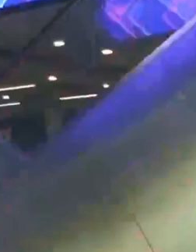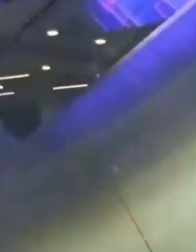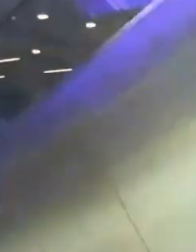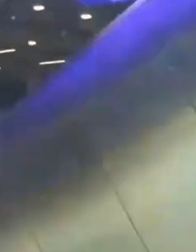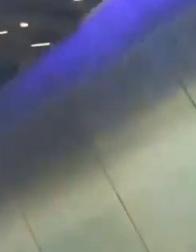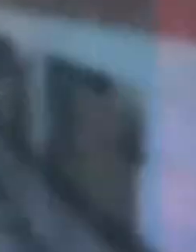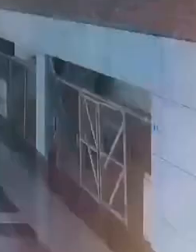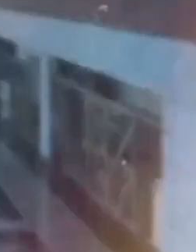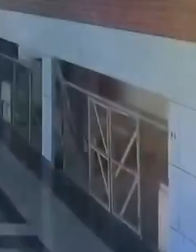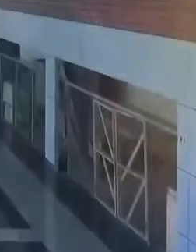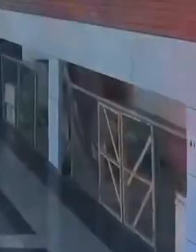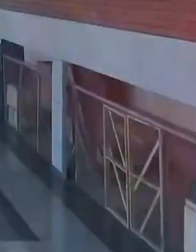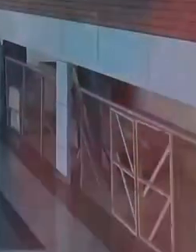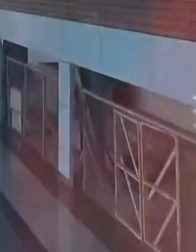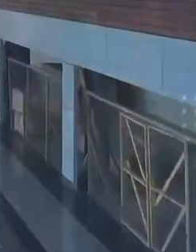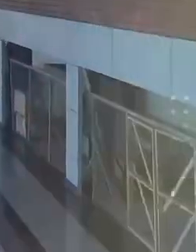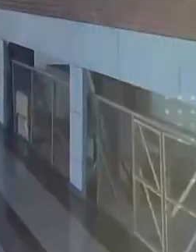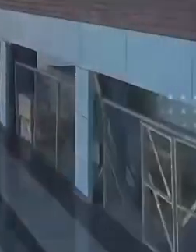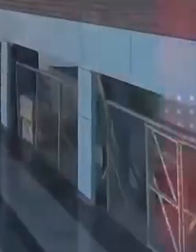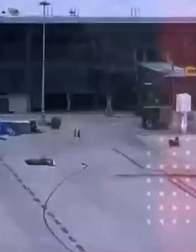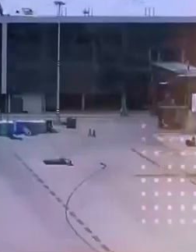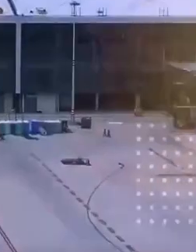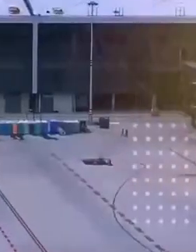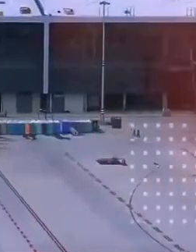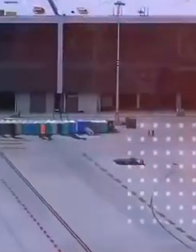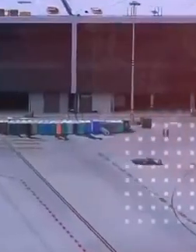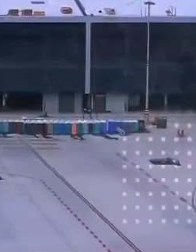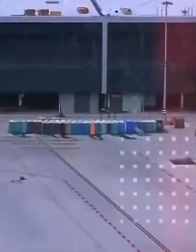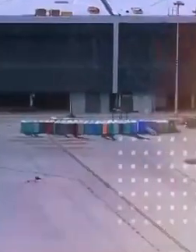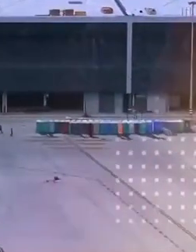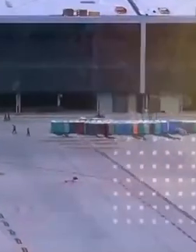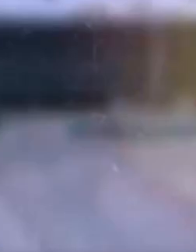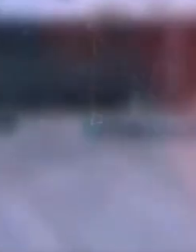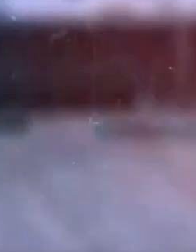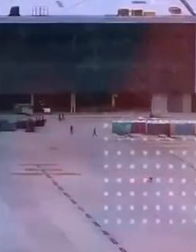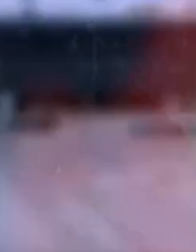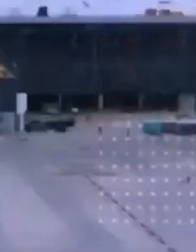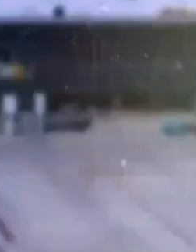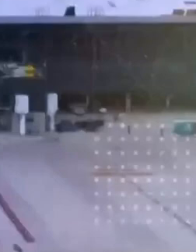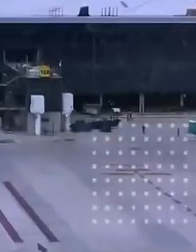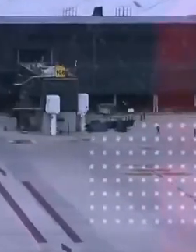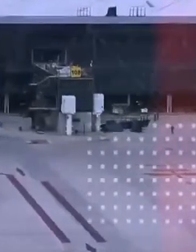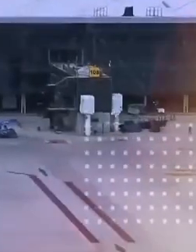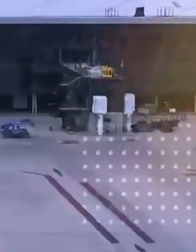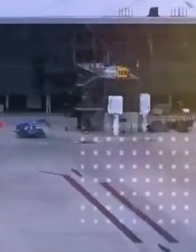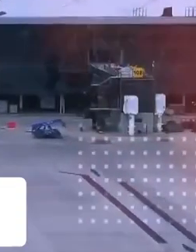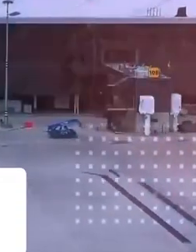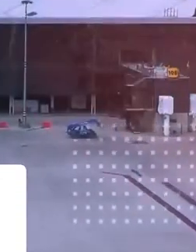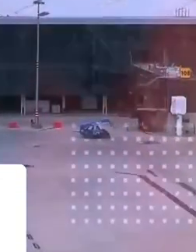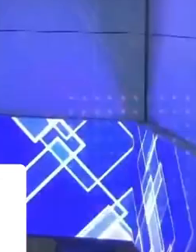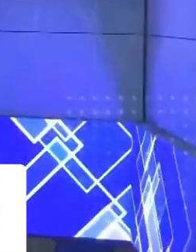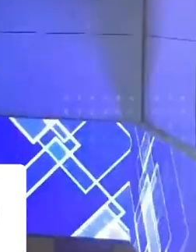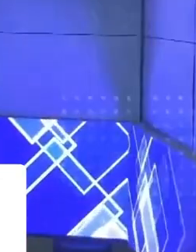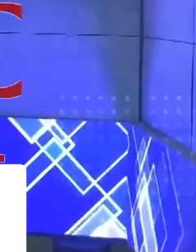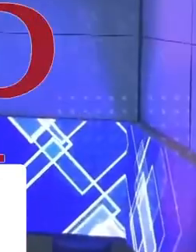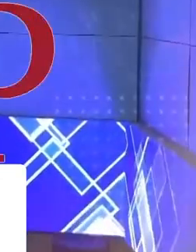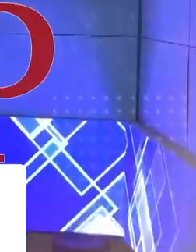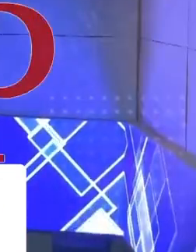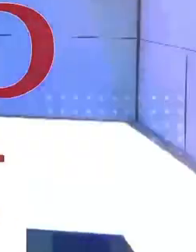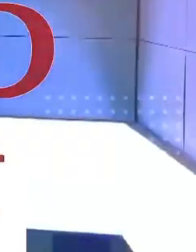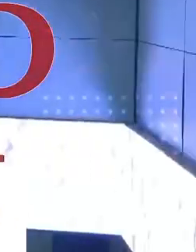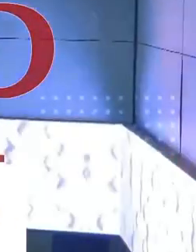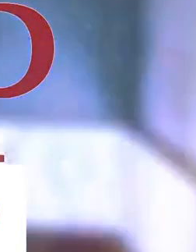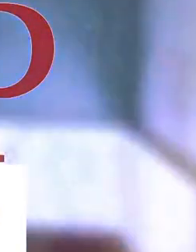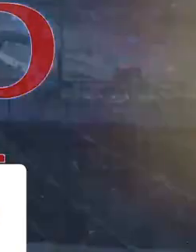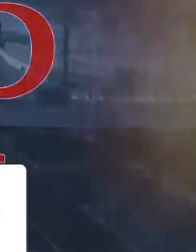Las fake news aseguraron que la obra había rebasado el costo de su presupuesto. Sin embargo, el costo total fue de